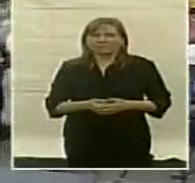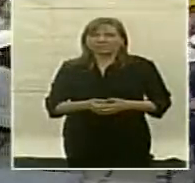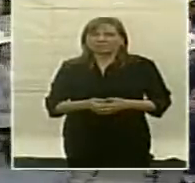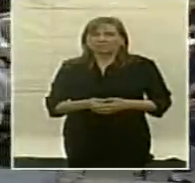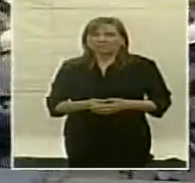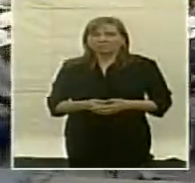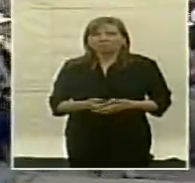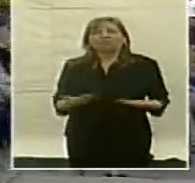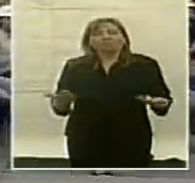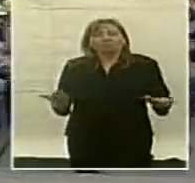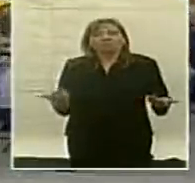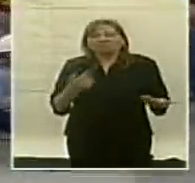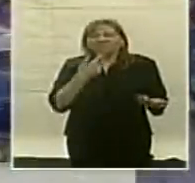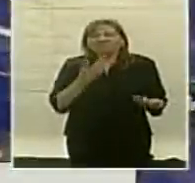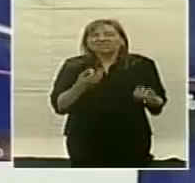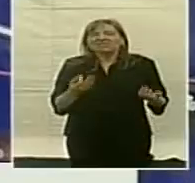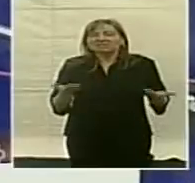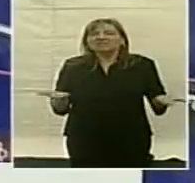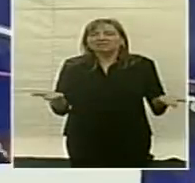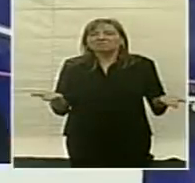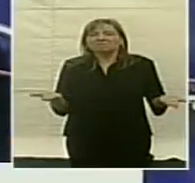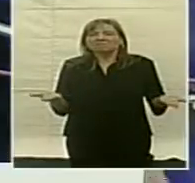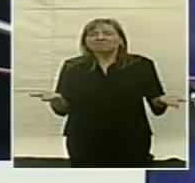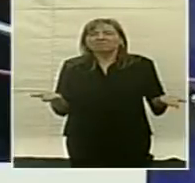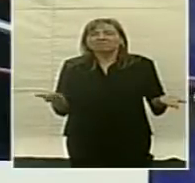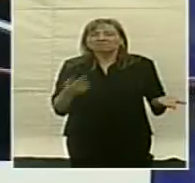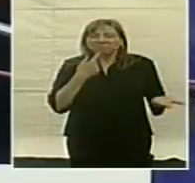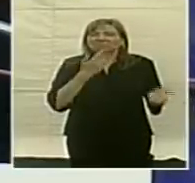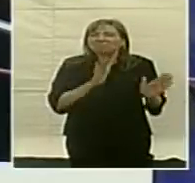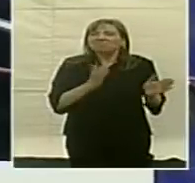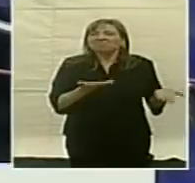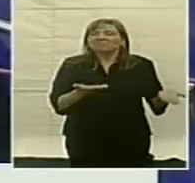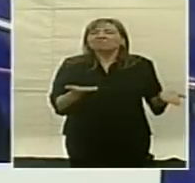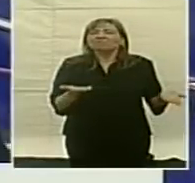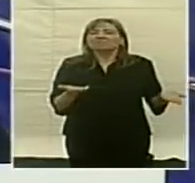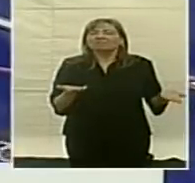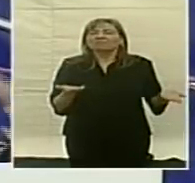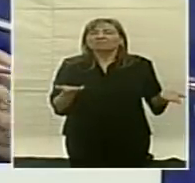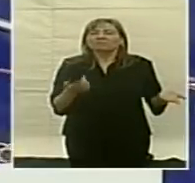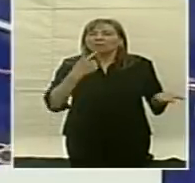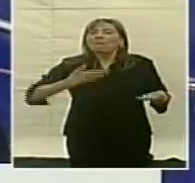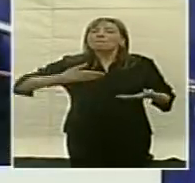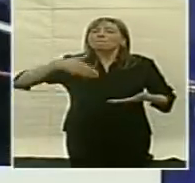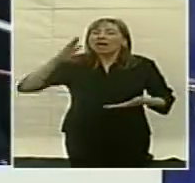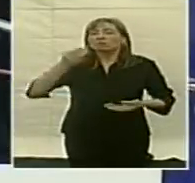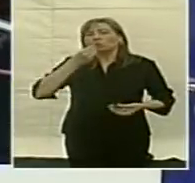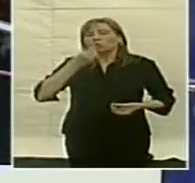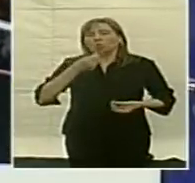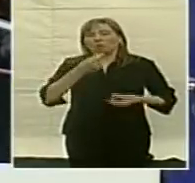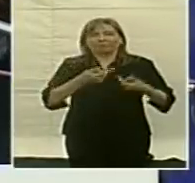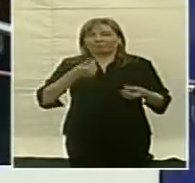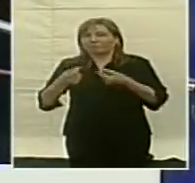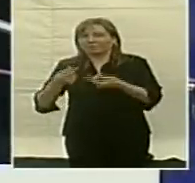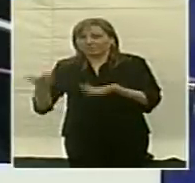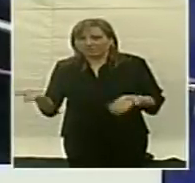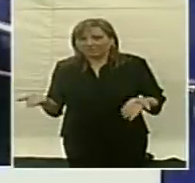Esto ha significado mayor consumo, ha